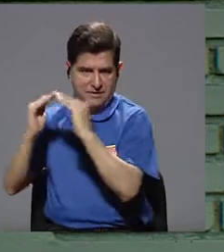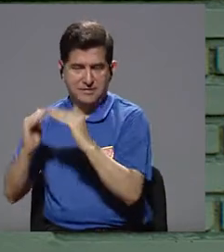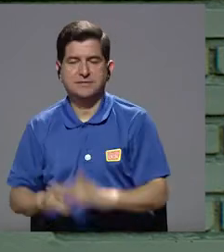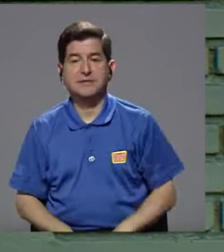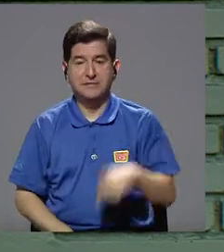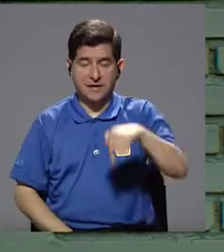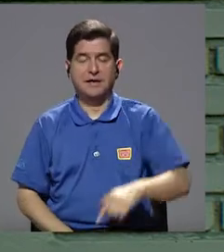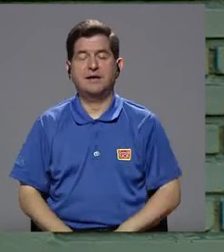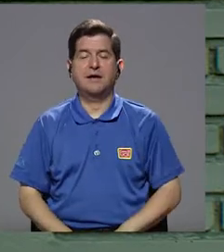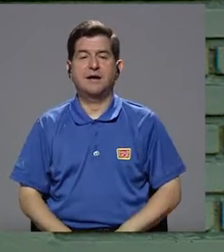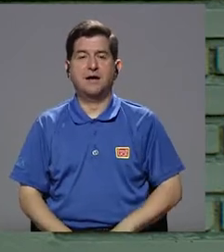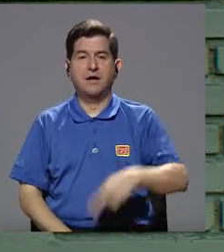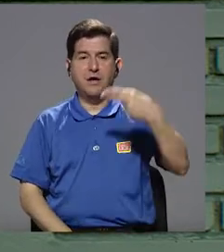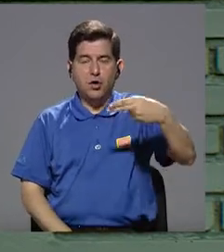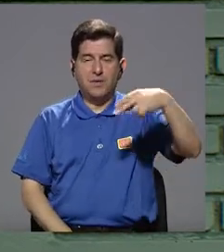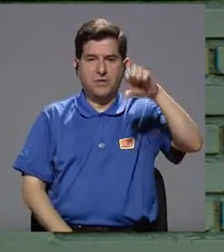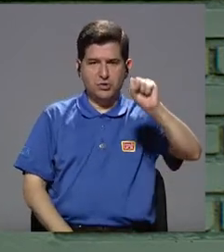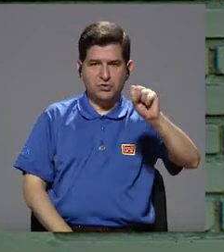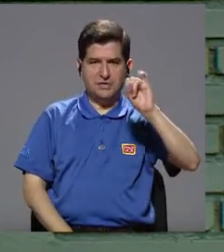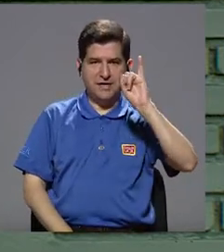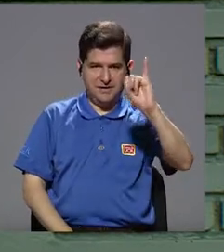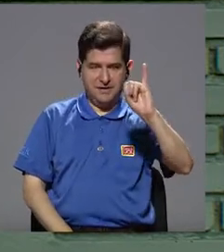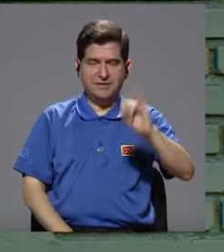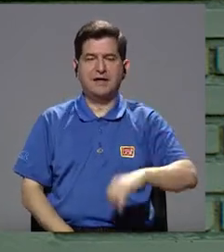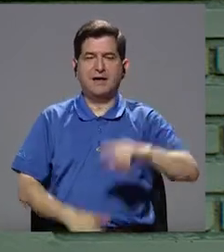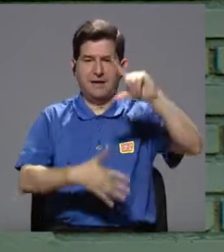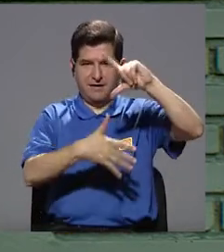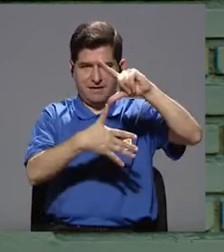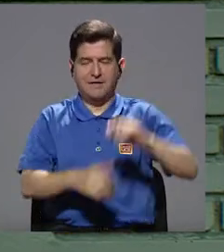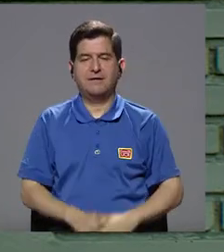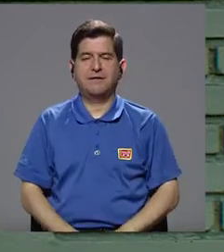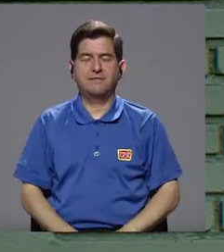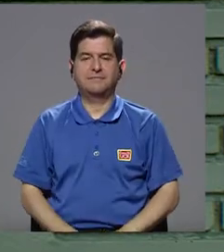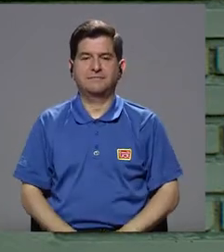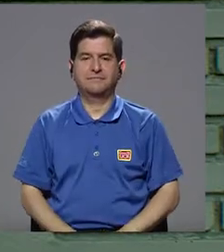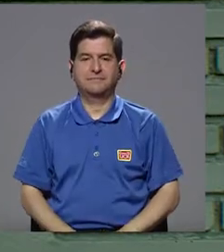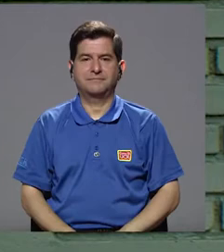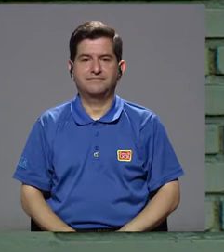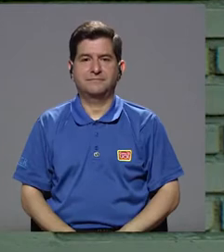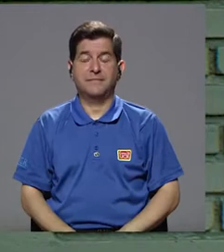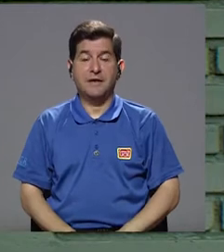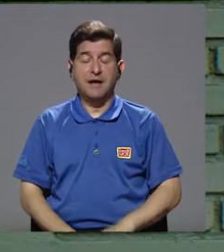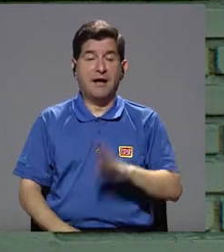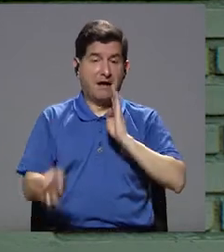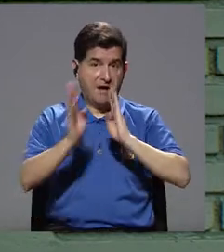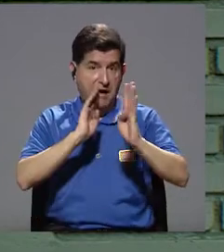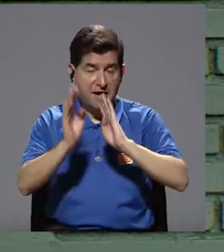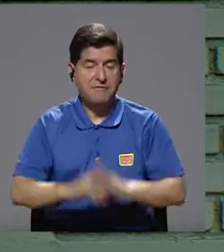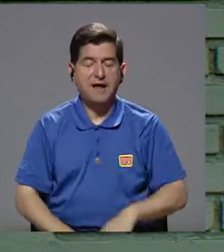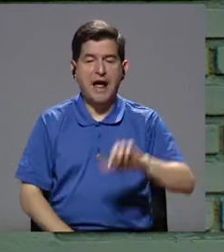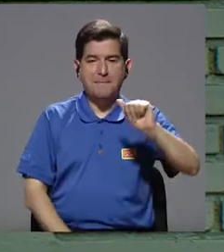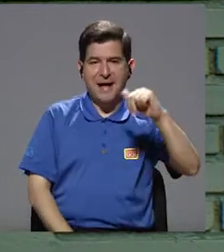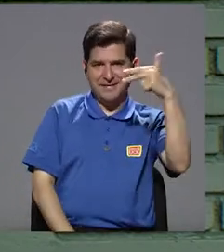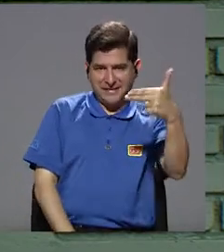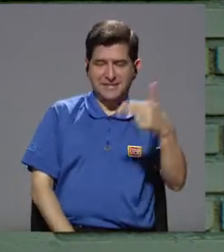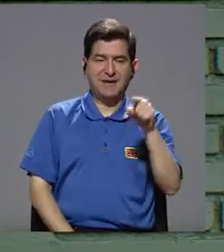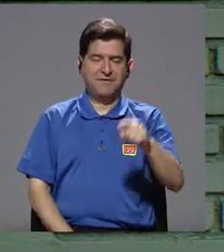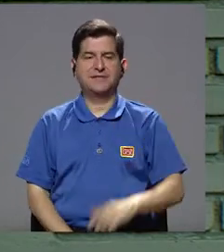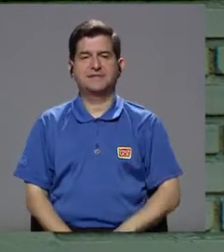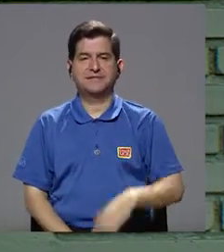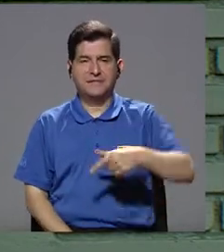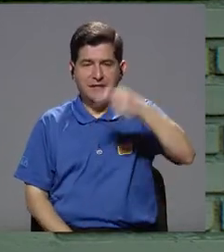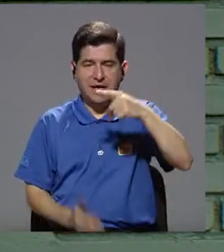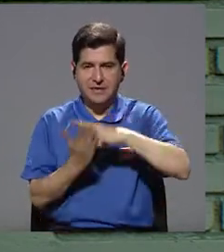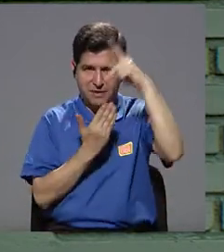Estamos en el Human Society International de Latinoamérica, conocido también como HSI. Vamos a conversar con Amanda Chávez, ella es la